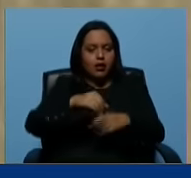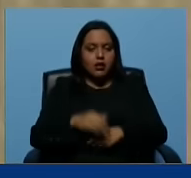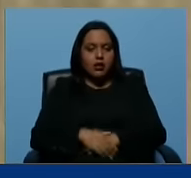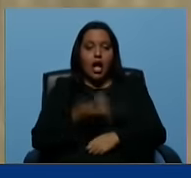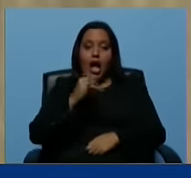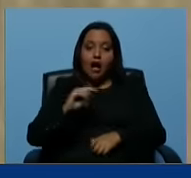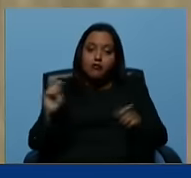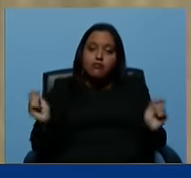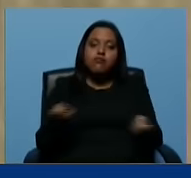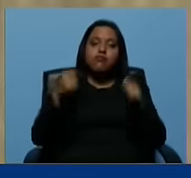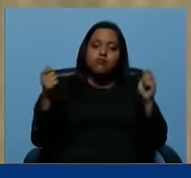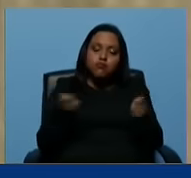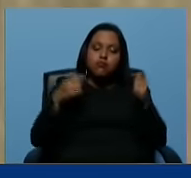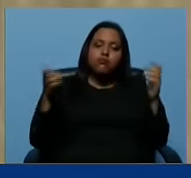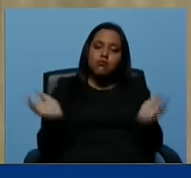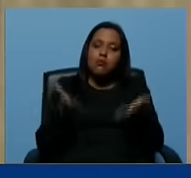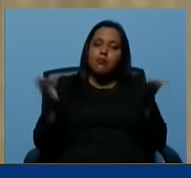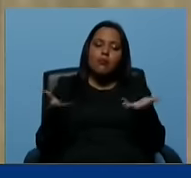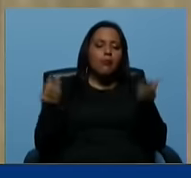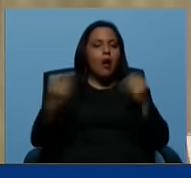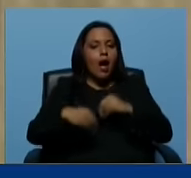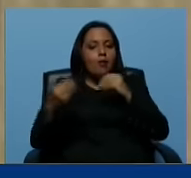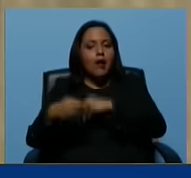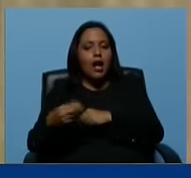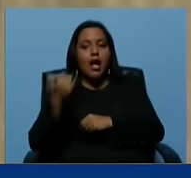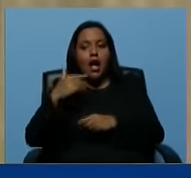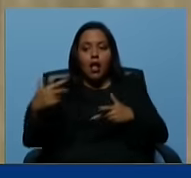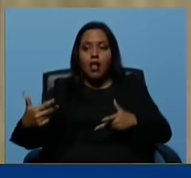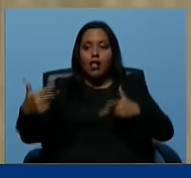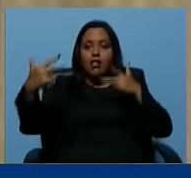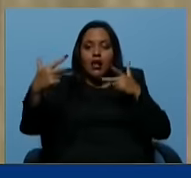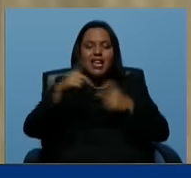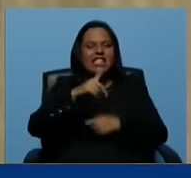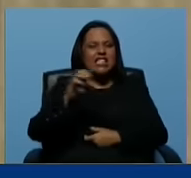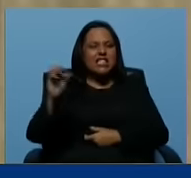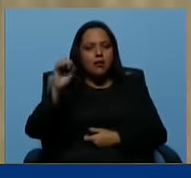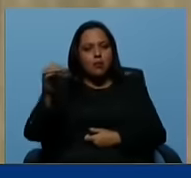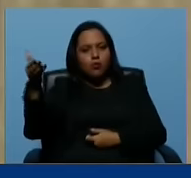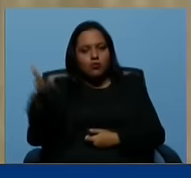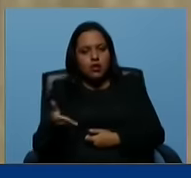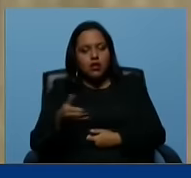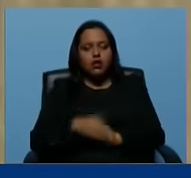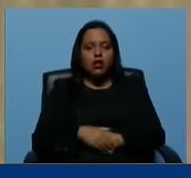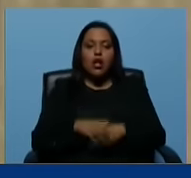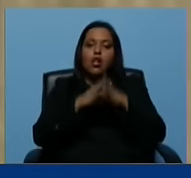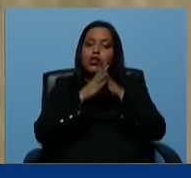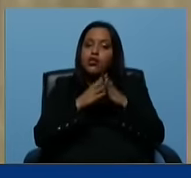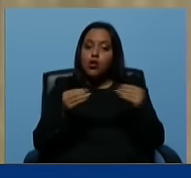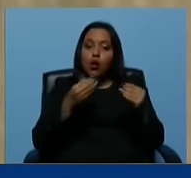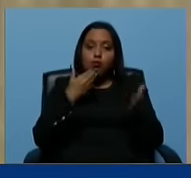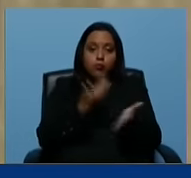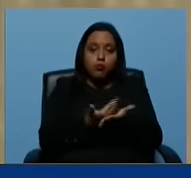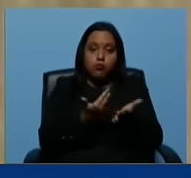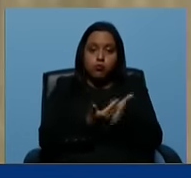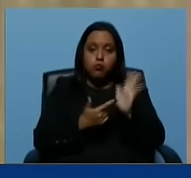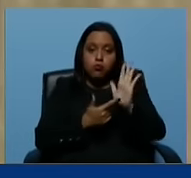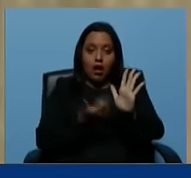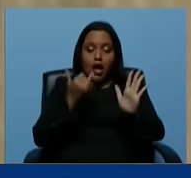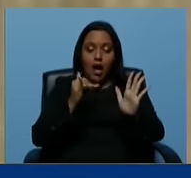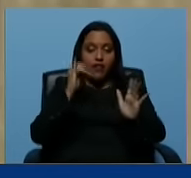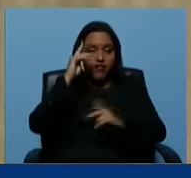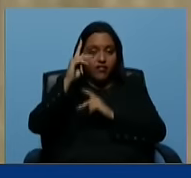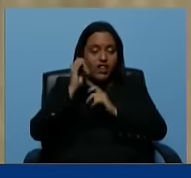estimulaba y lo transmitía al 100%. Toda la prueba gráfica TikTok